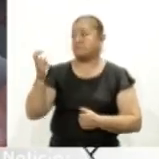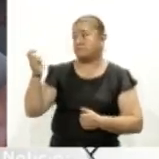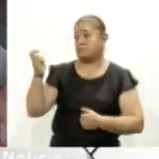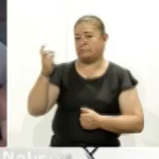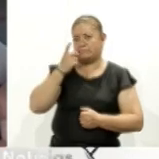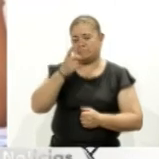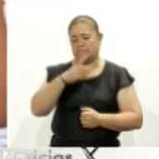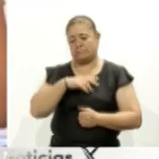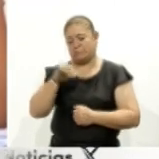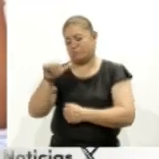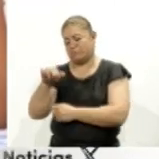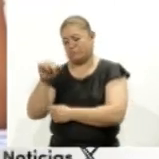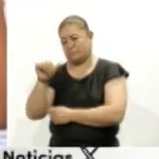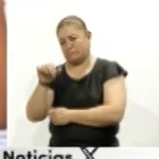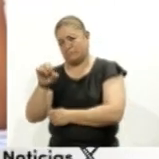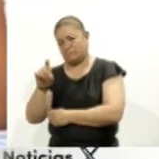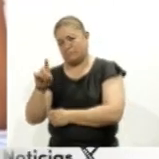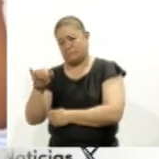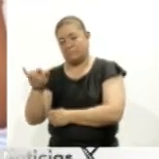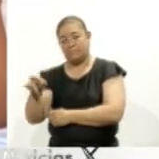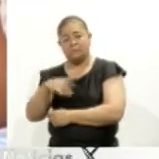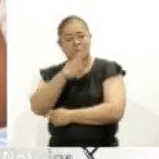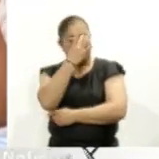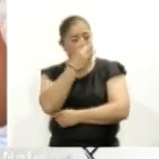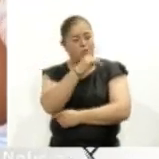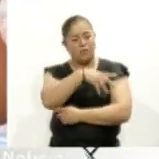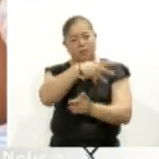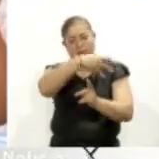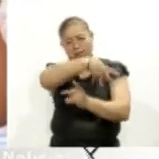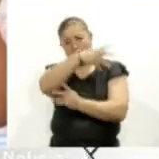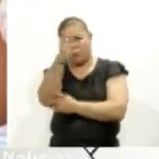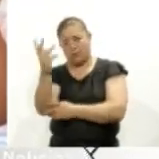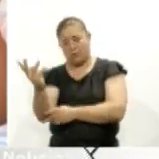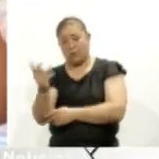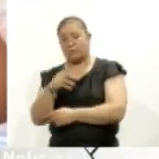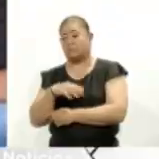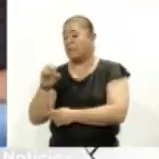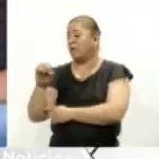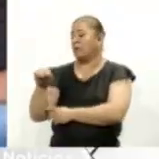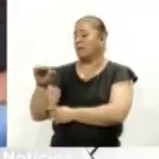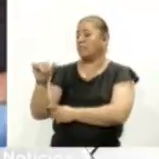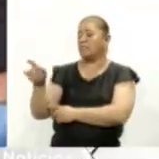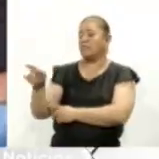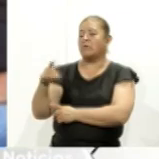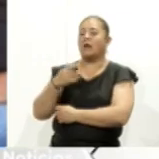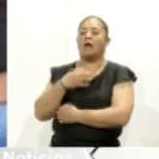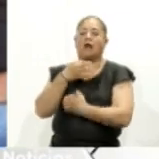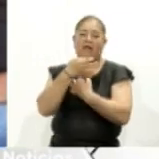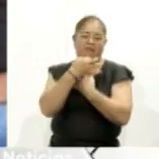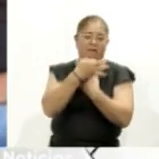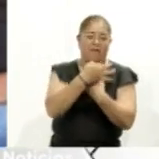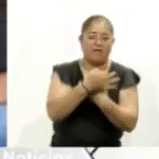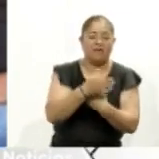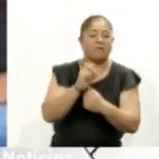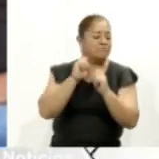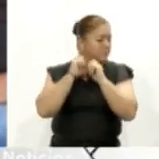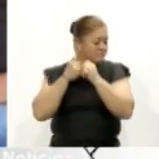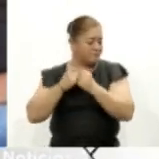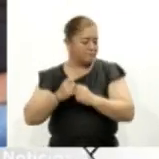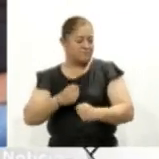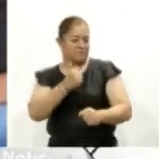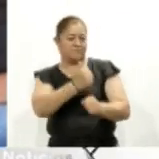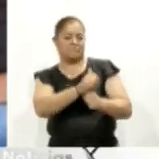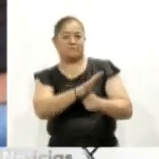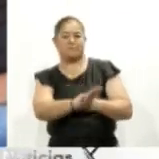el escrito de Anédit Sánchez, La bruja y el arco iris. Mientras que Doña Ema se deleitó con Las trenzas de mi amuela,